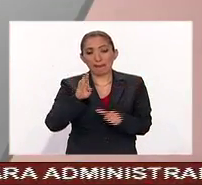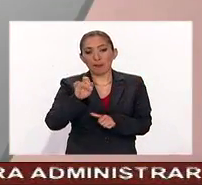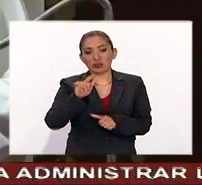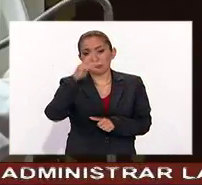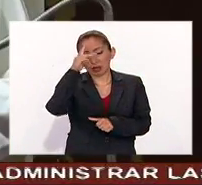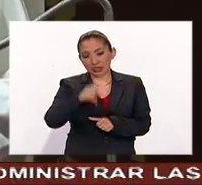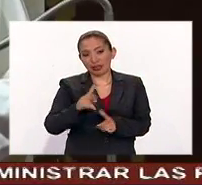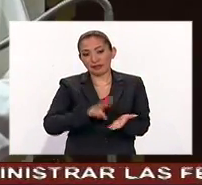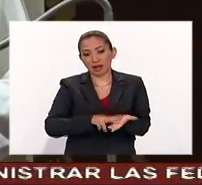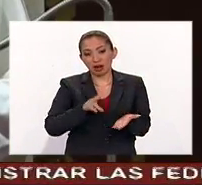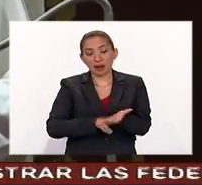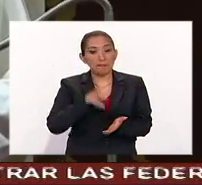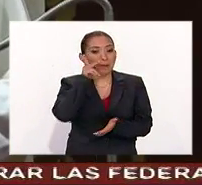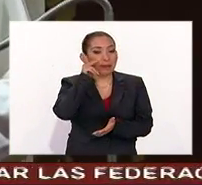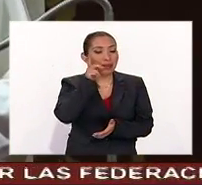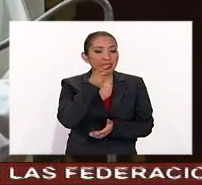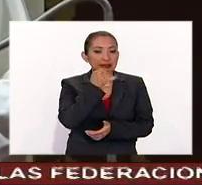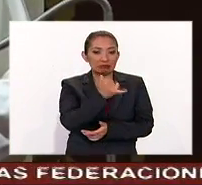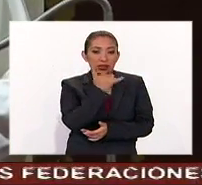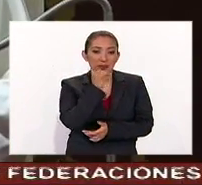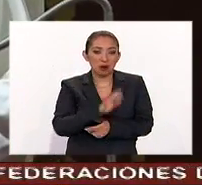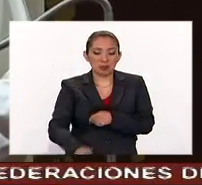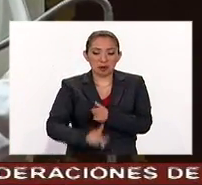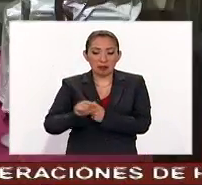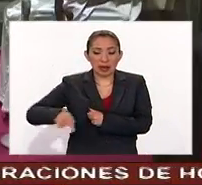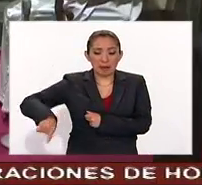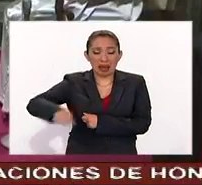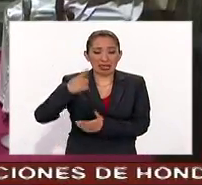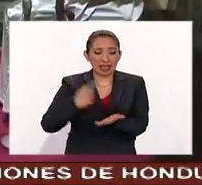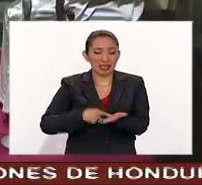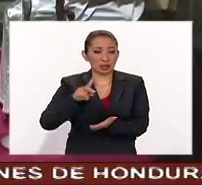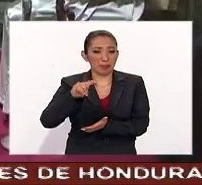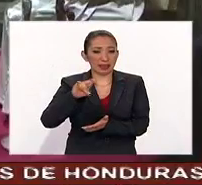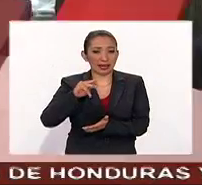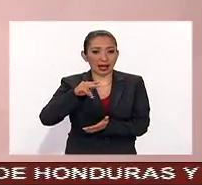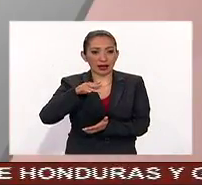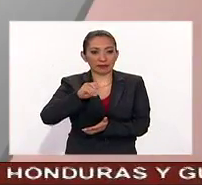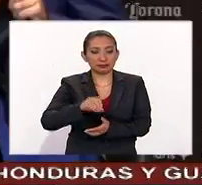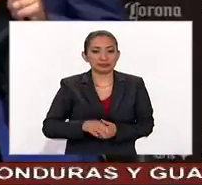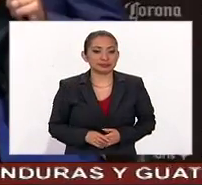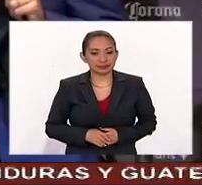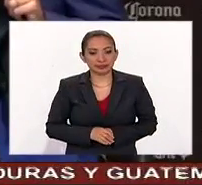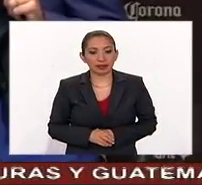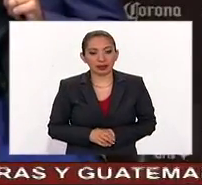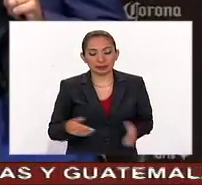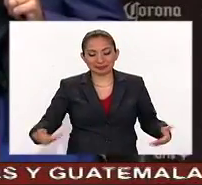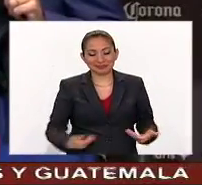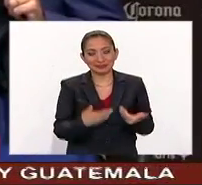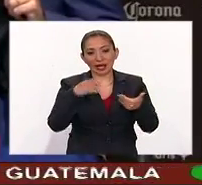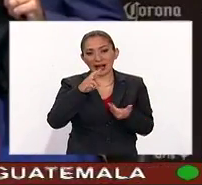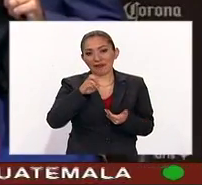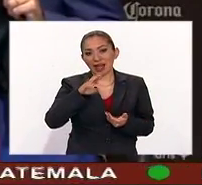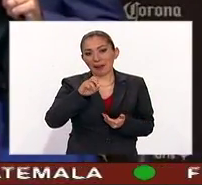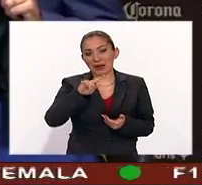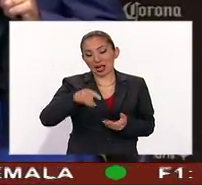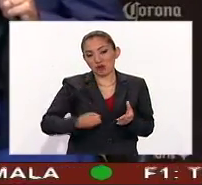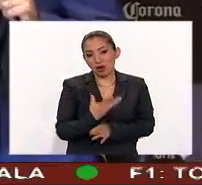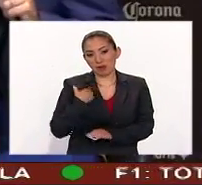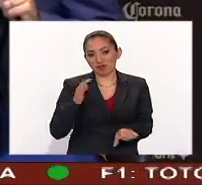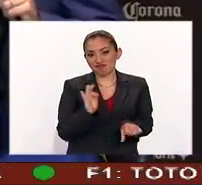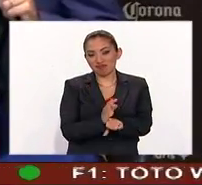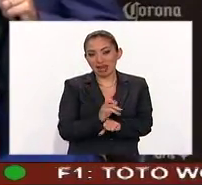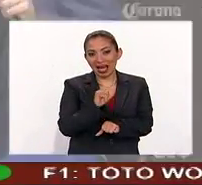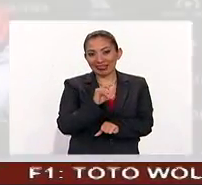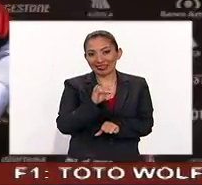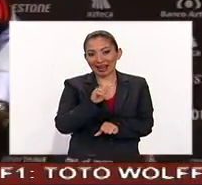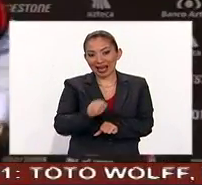el papa pide perdón por los escándalos ocurridos en el Vaticano presentan a Rafael Márquez como nuevo refuerzo